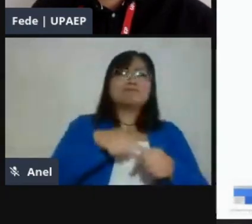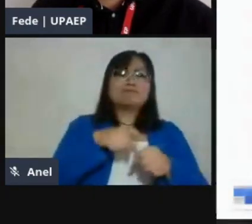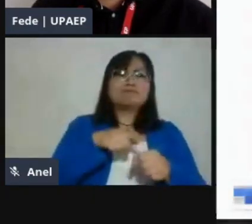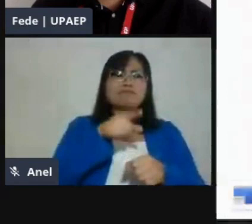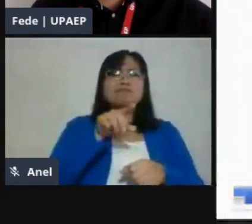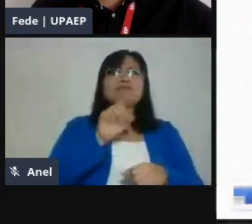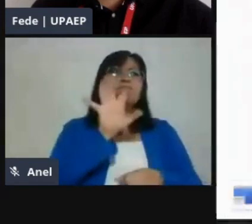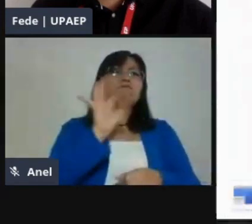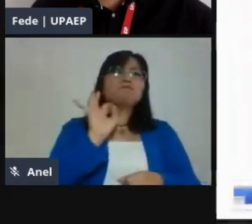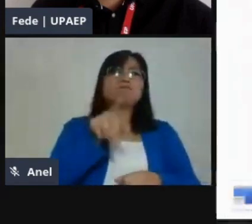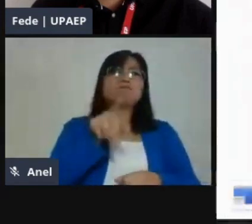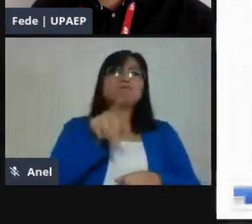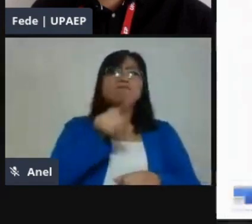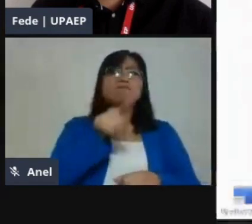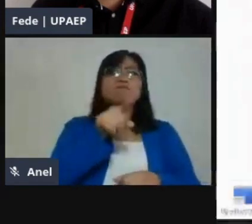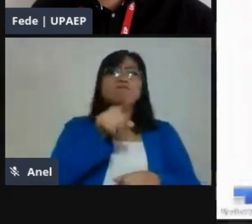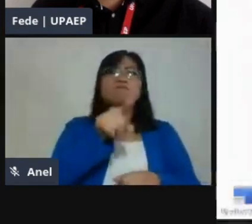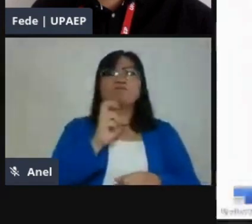plantillas.